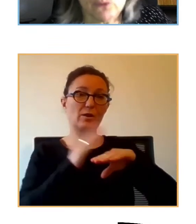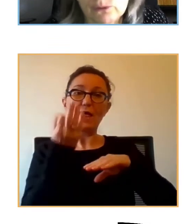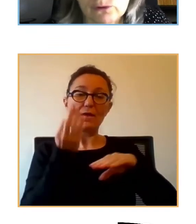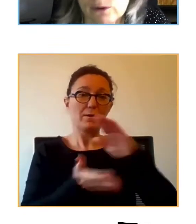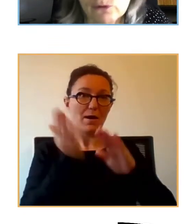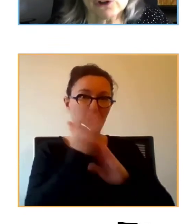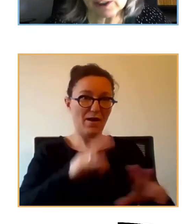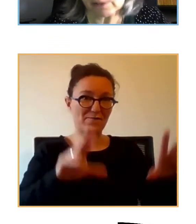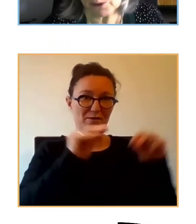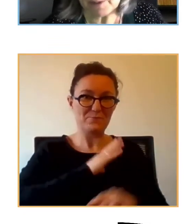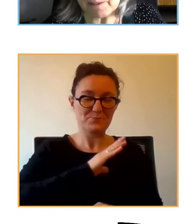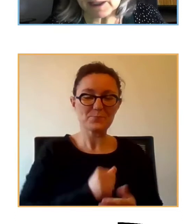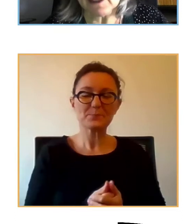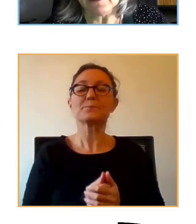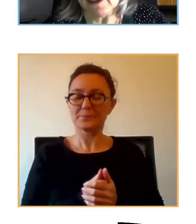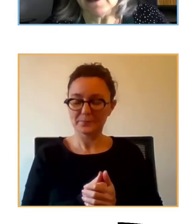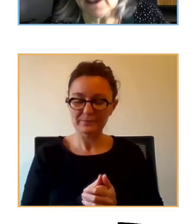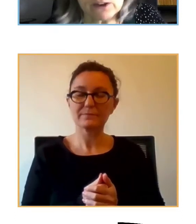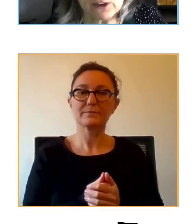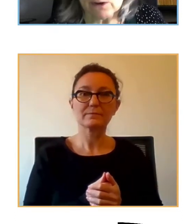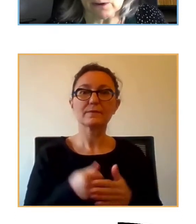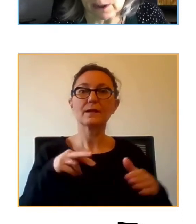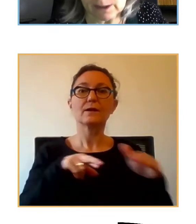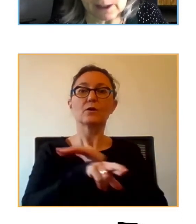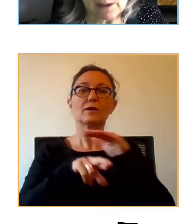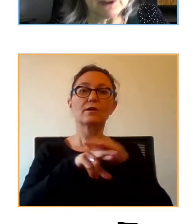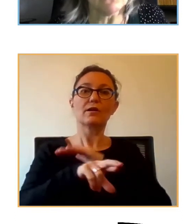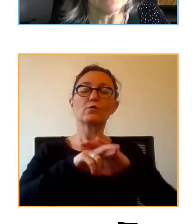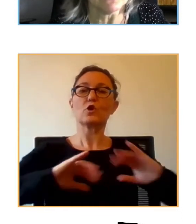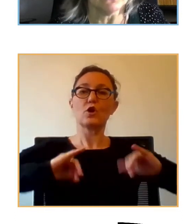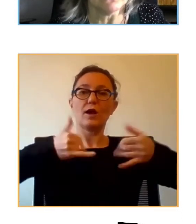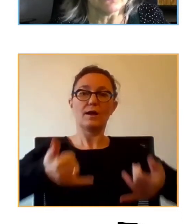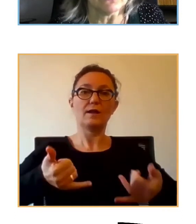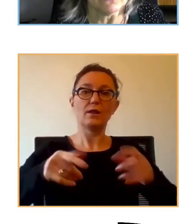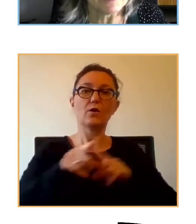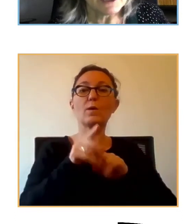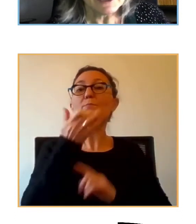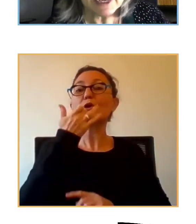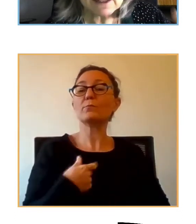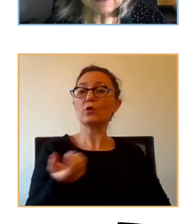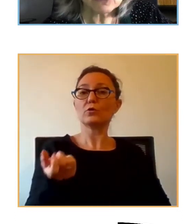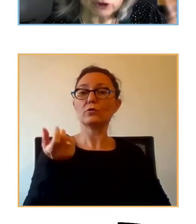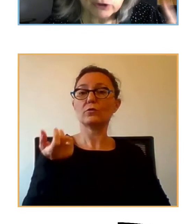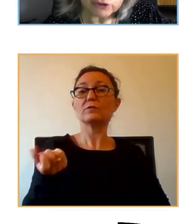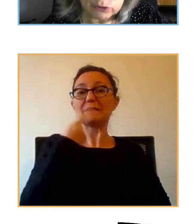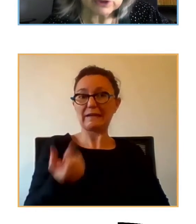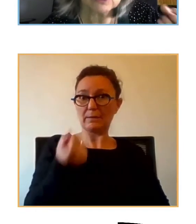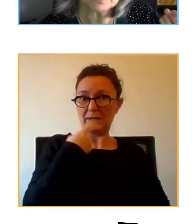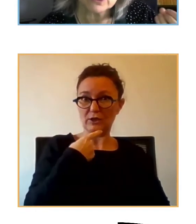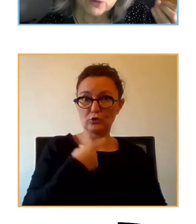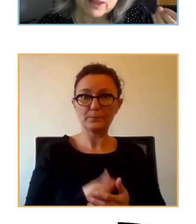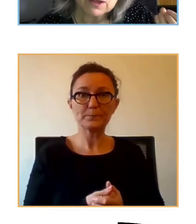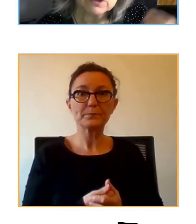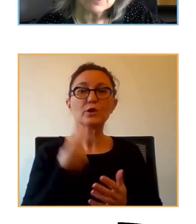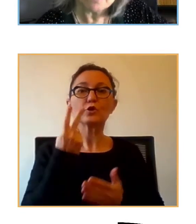un recurso es propiamente el inicio de tratamiento farmacológico. Y aquí tenemos dos estudios